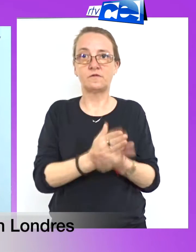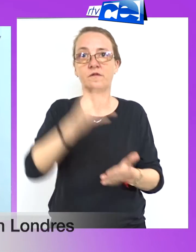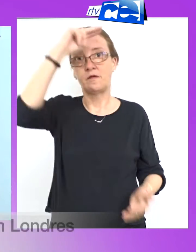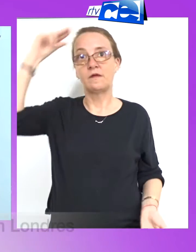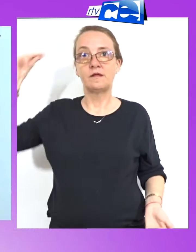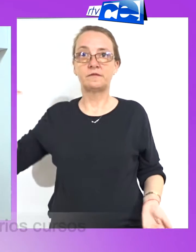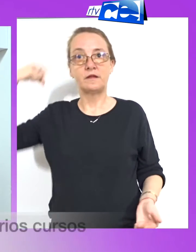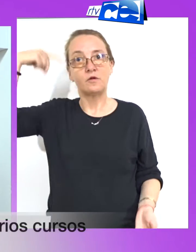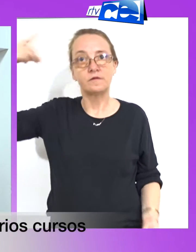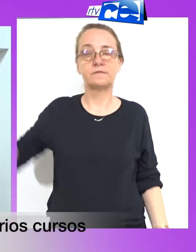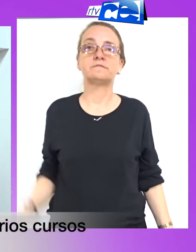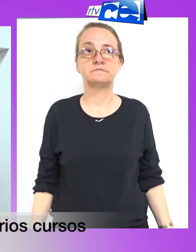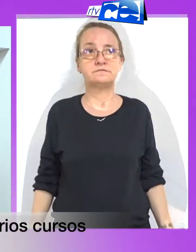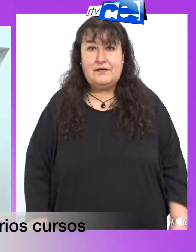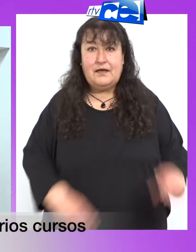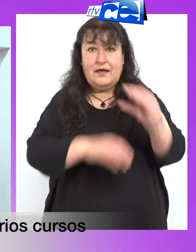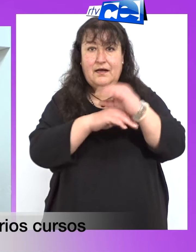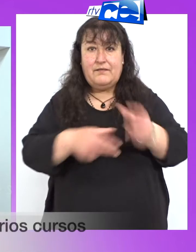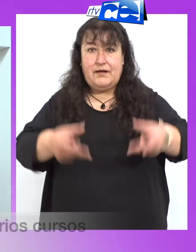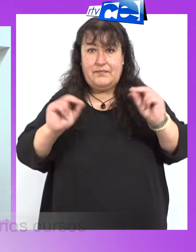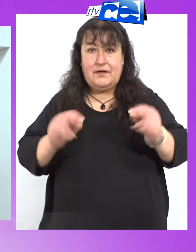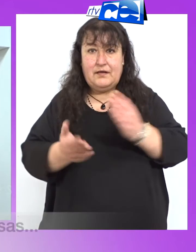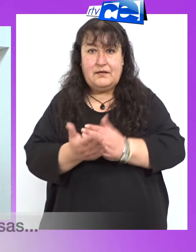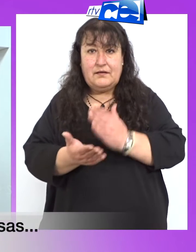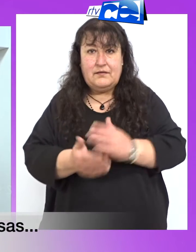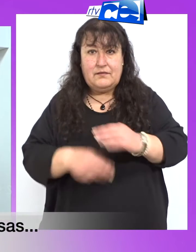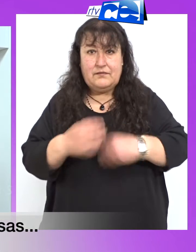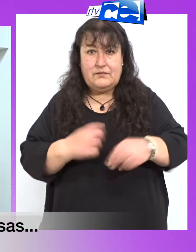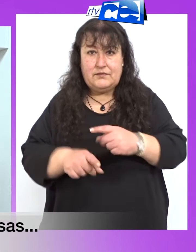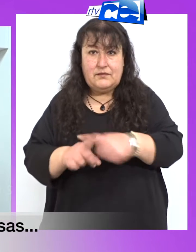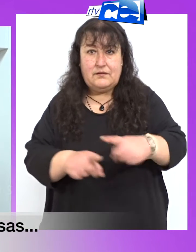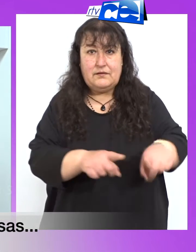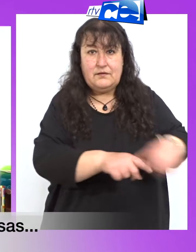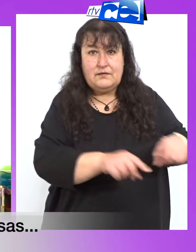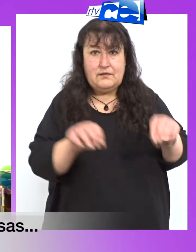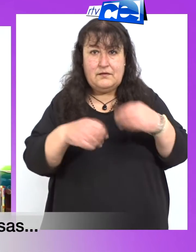Londres. Al acabar la carrera hice varios cursos y prácticas en empresa.